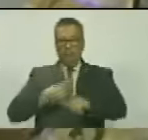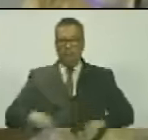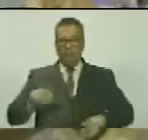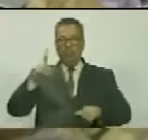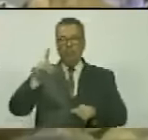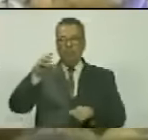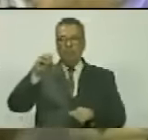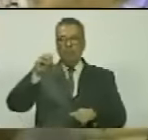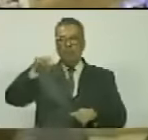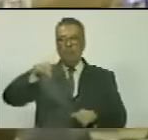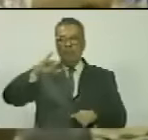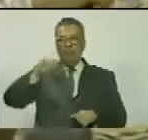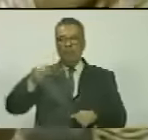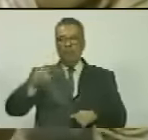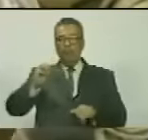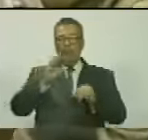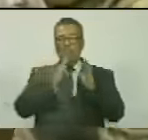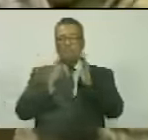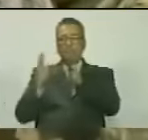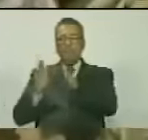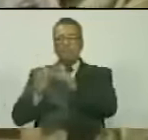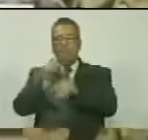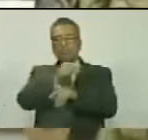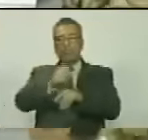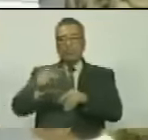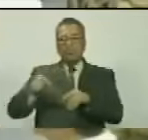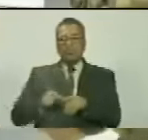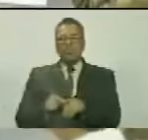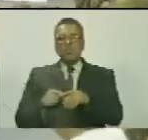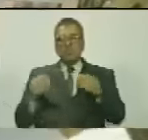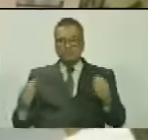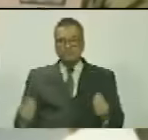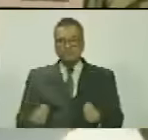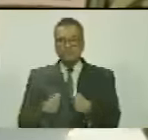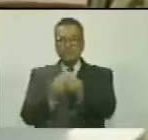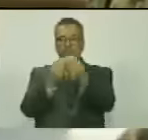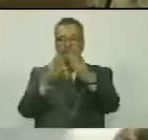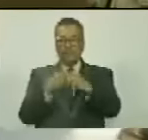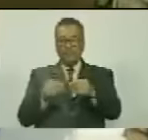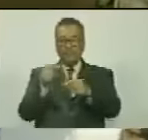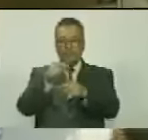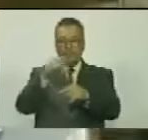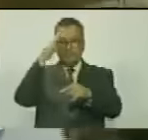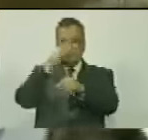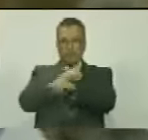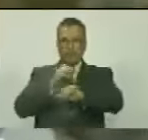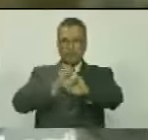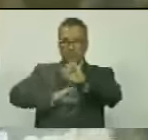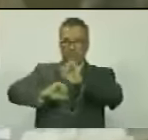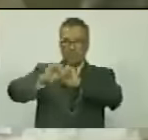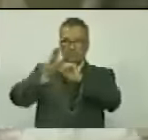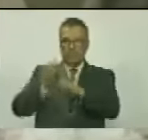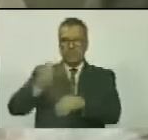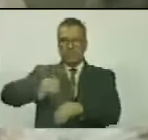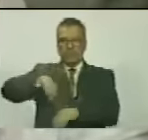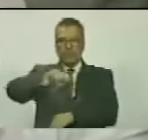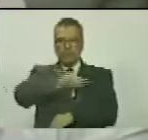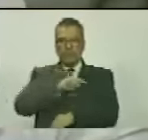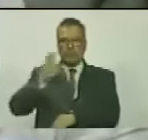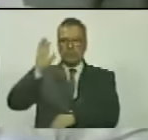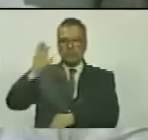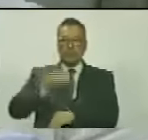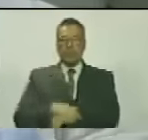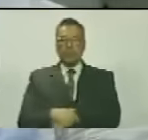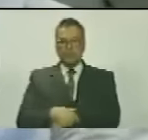Sifontes había organizado a la población conjuntamente con su tropa para la defensa de nuestra patria.